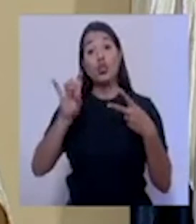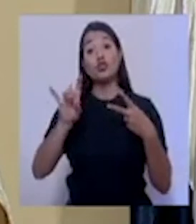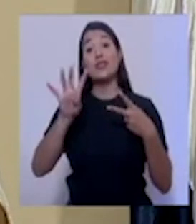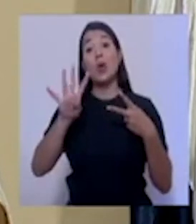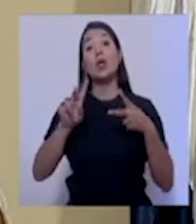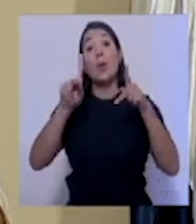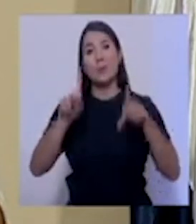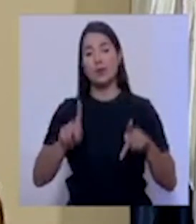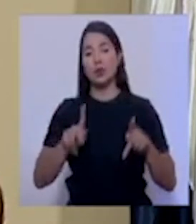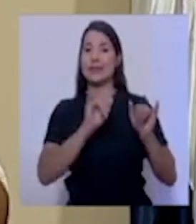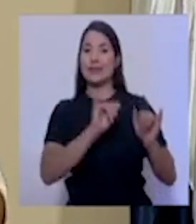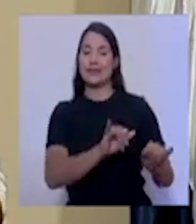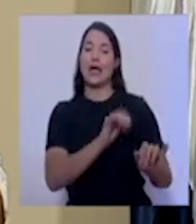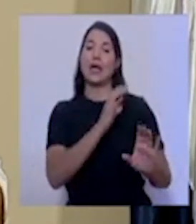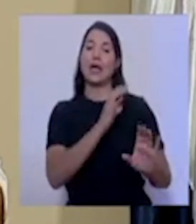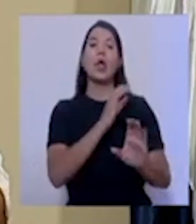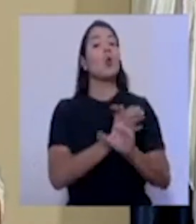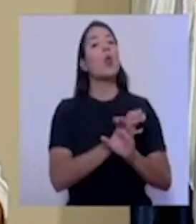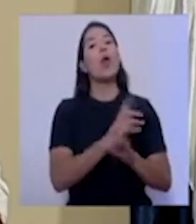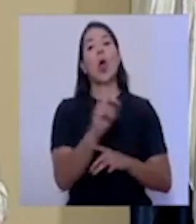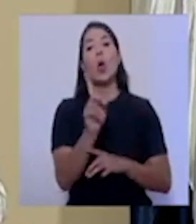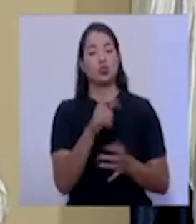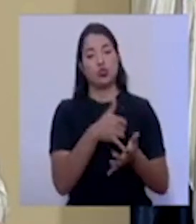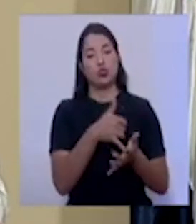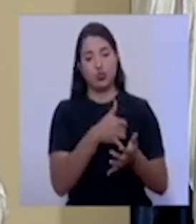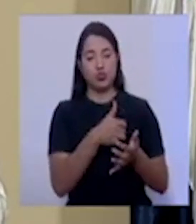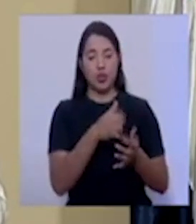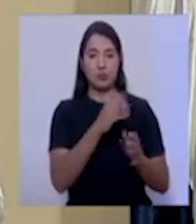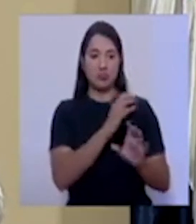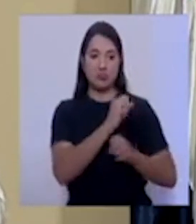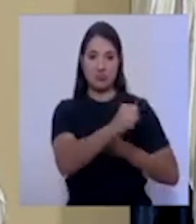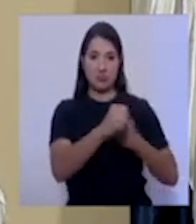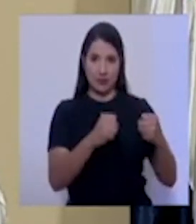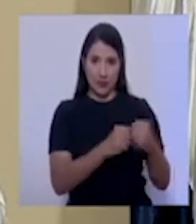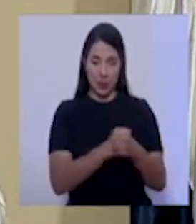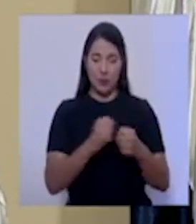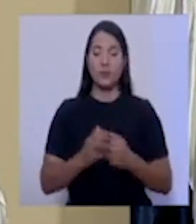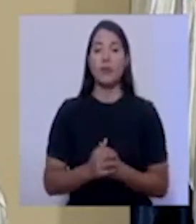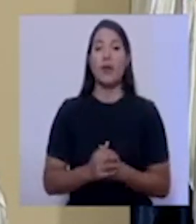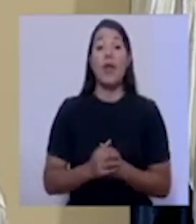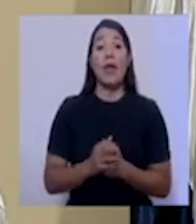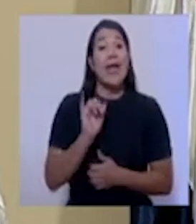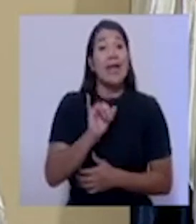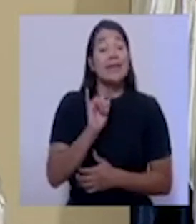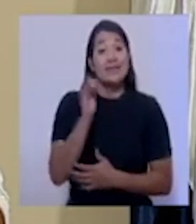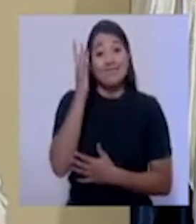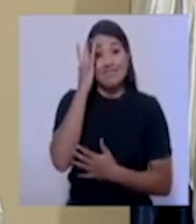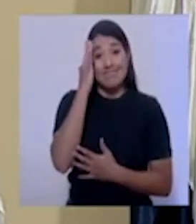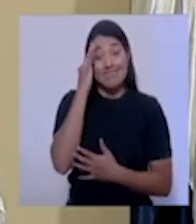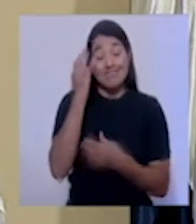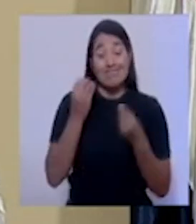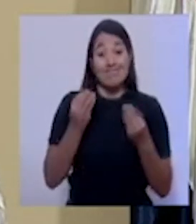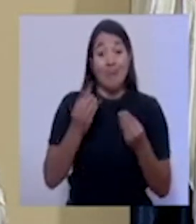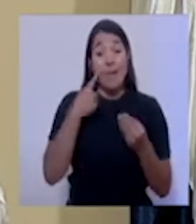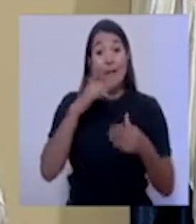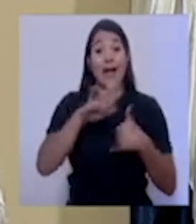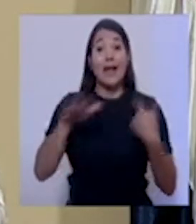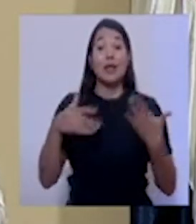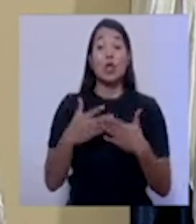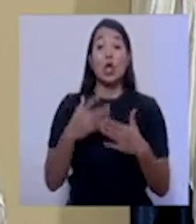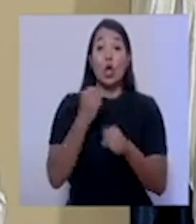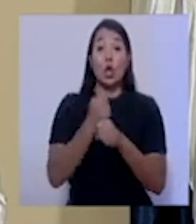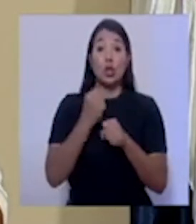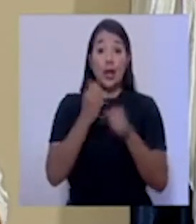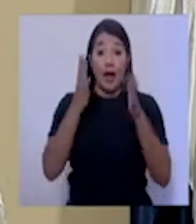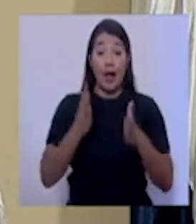en camas moderadas. Esto ha sido una preocupación constante para todo el personal de la institución. Y